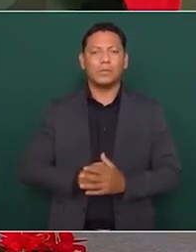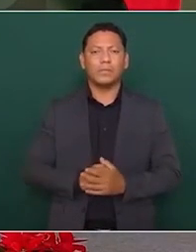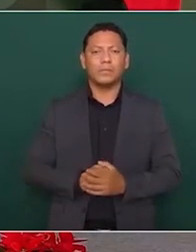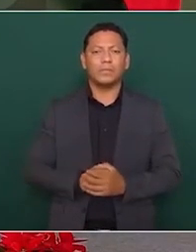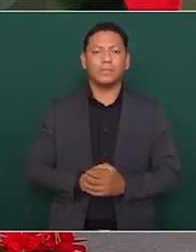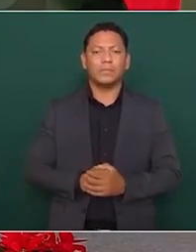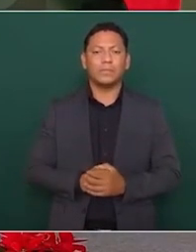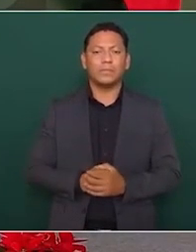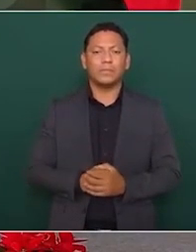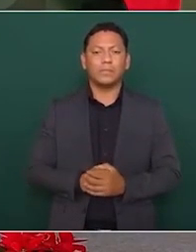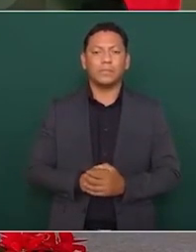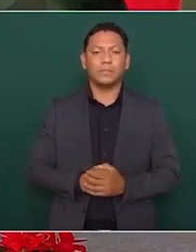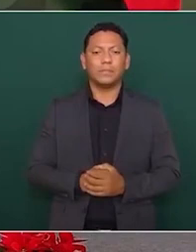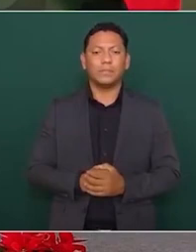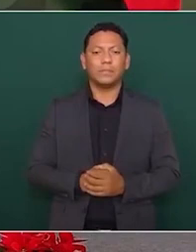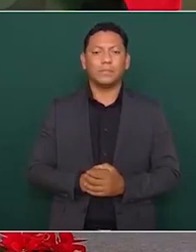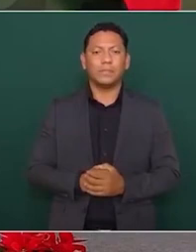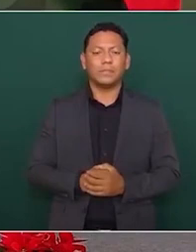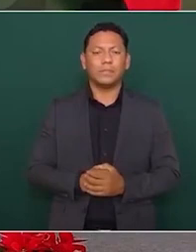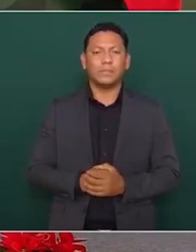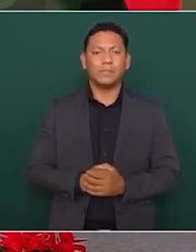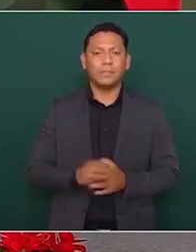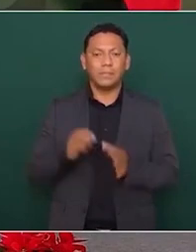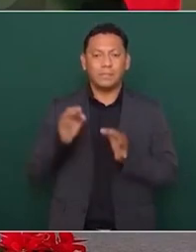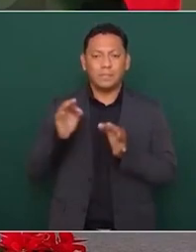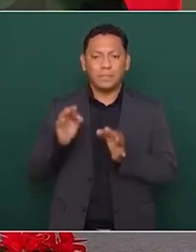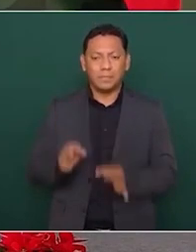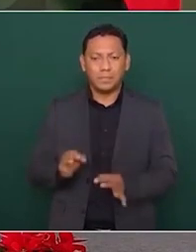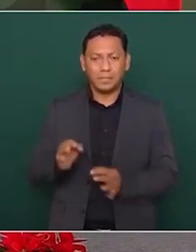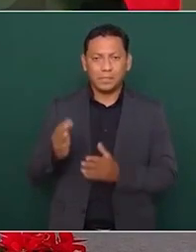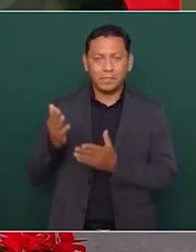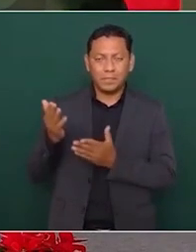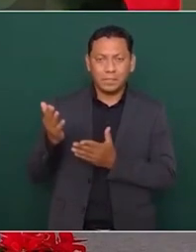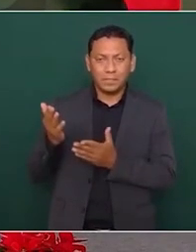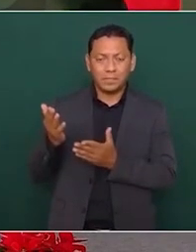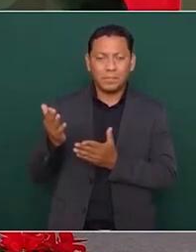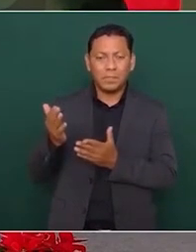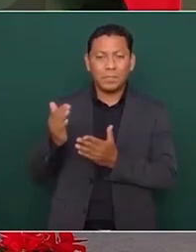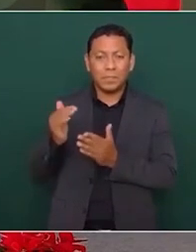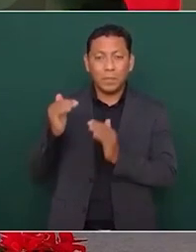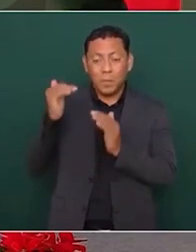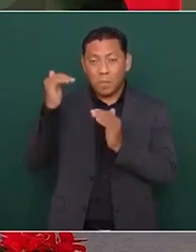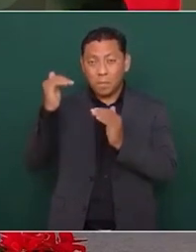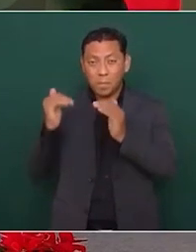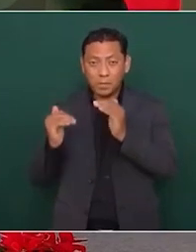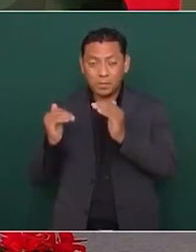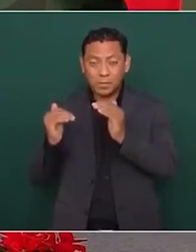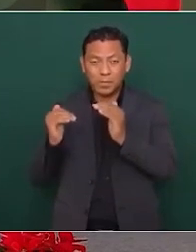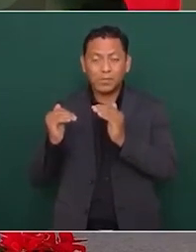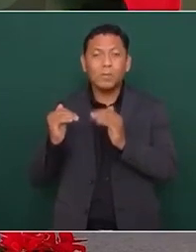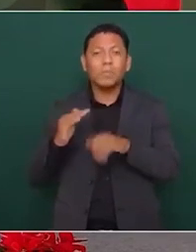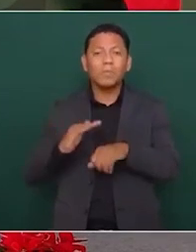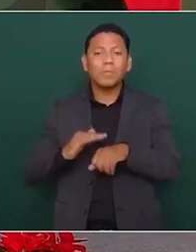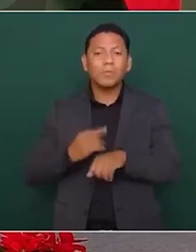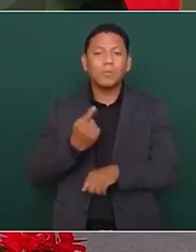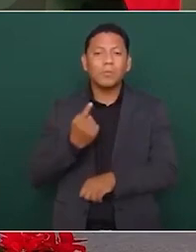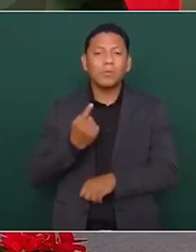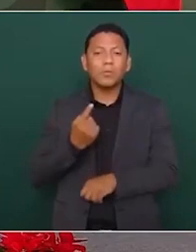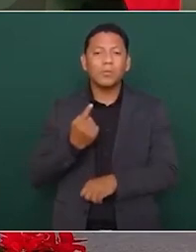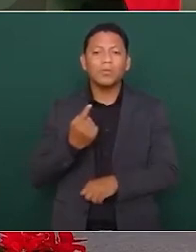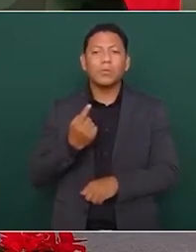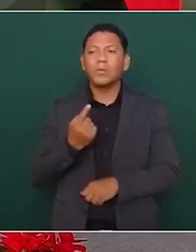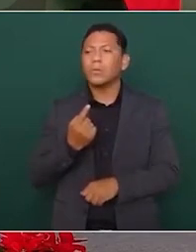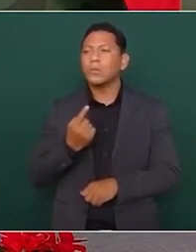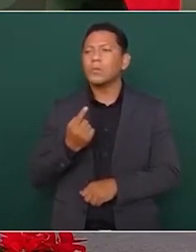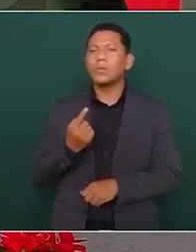y aquí estoy aquí estamos un poquito más abajo porque no está